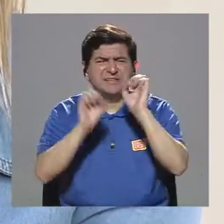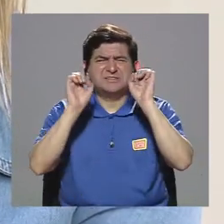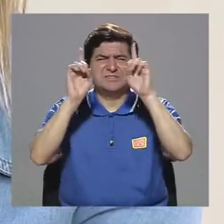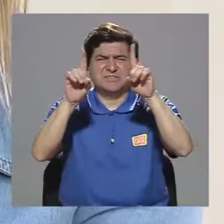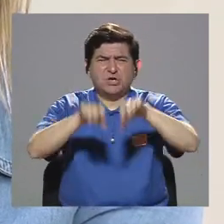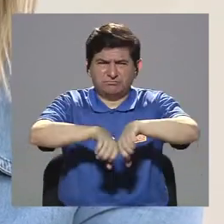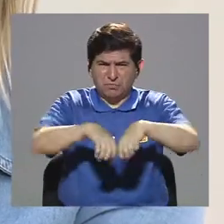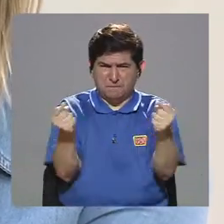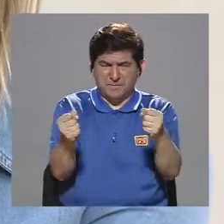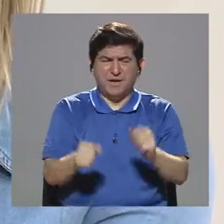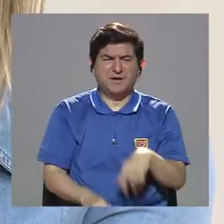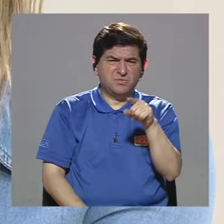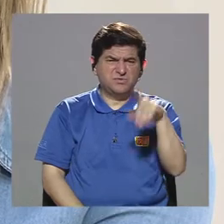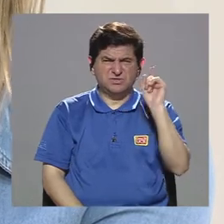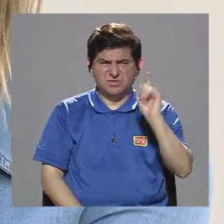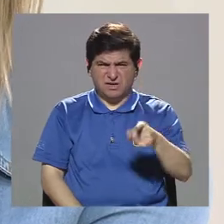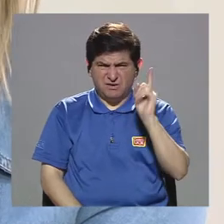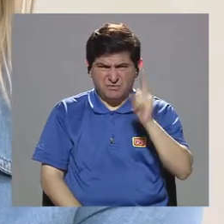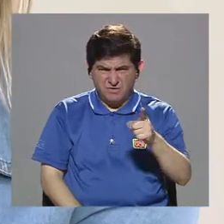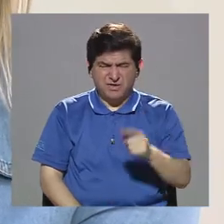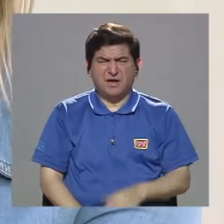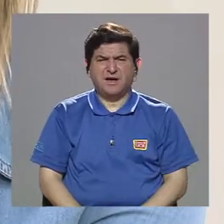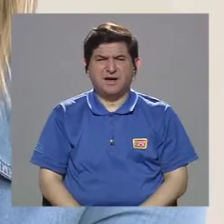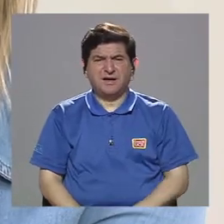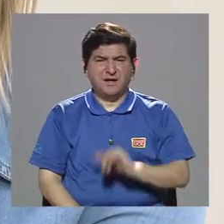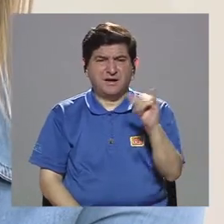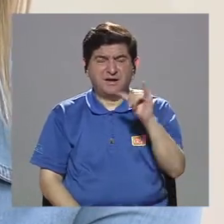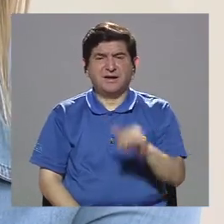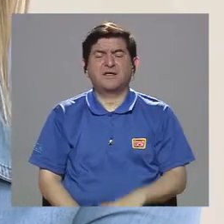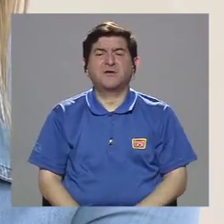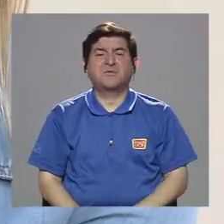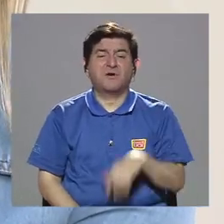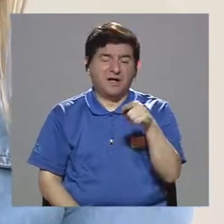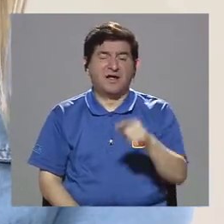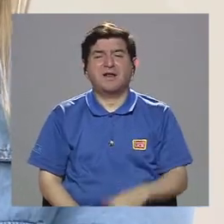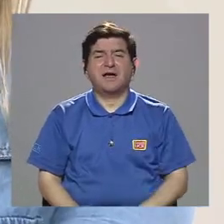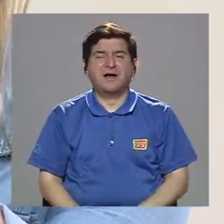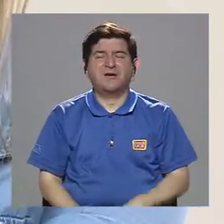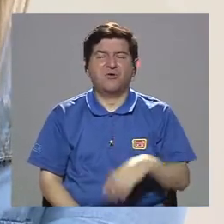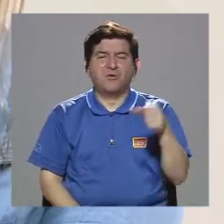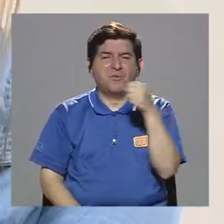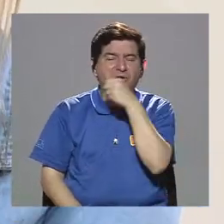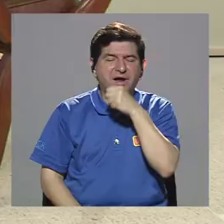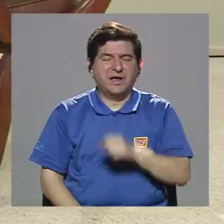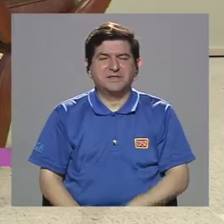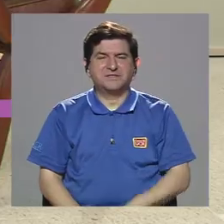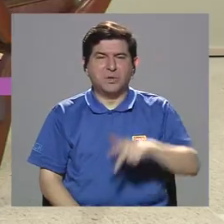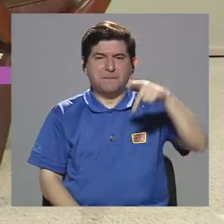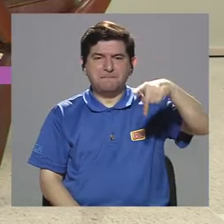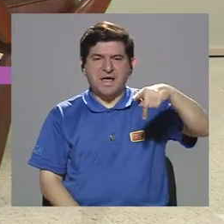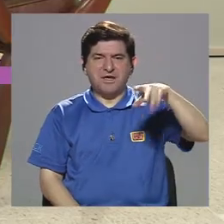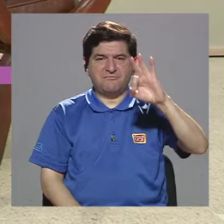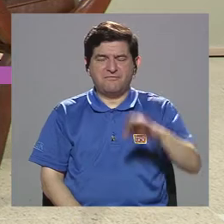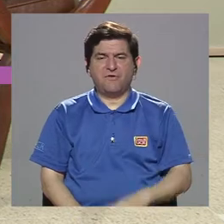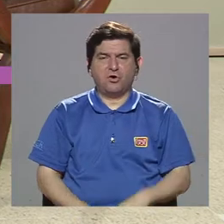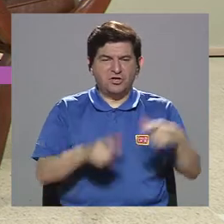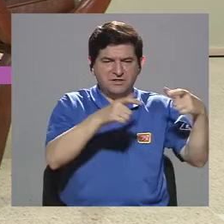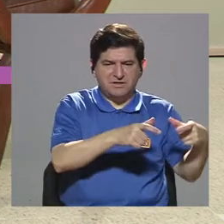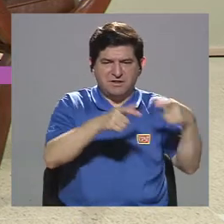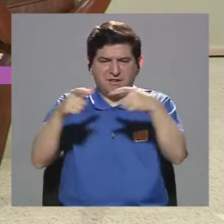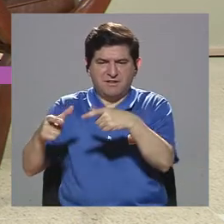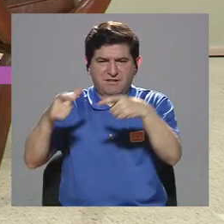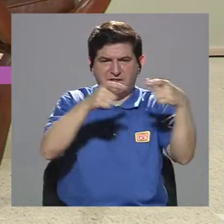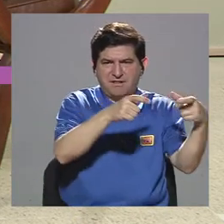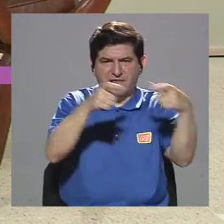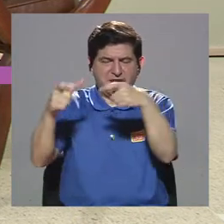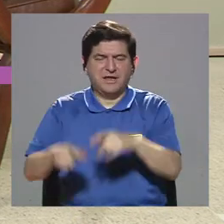de educación, de que usted tenía que aprender así, como los ladrillos de la canción de Pink Floyd, lleve ladrillo y aprenda de esta forma, y el